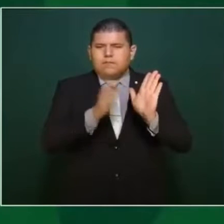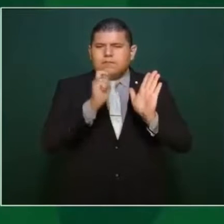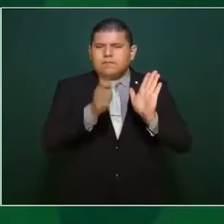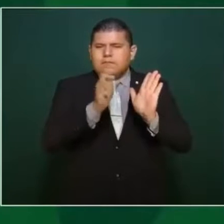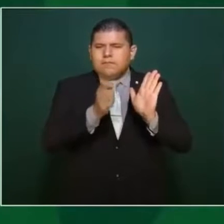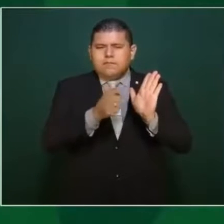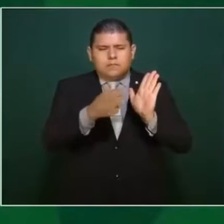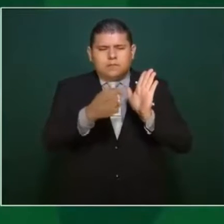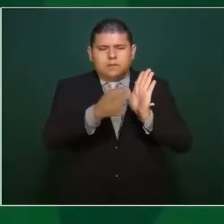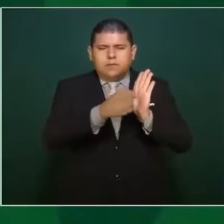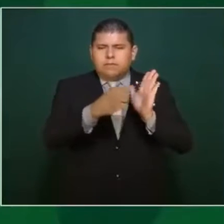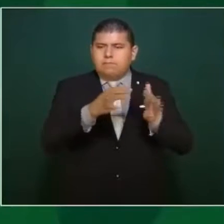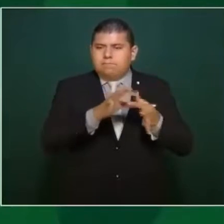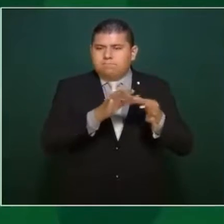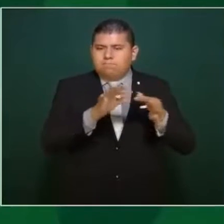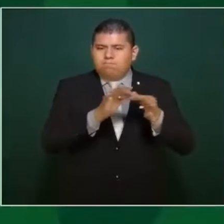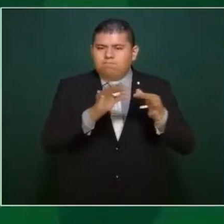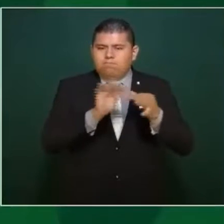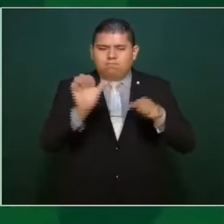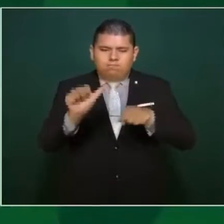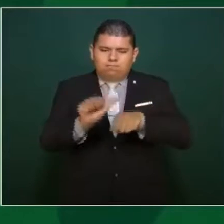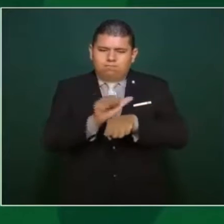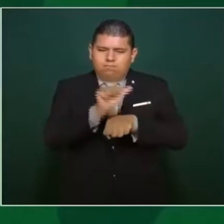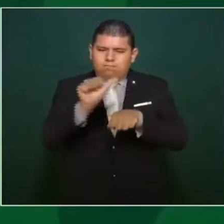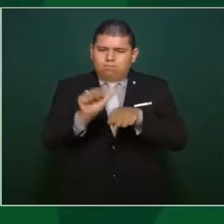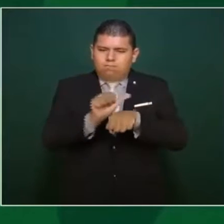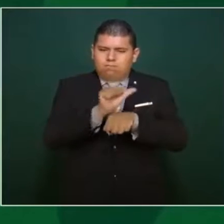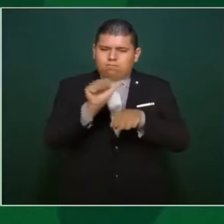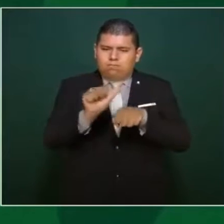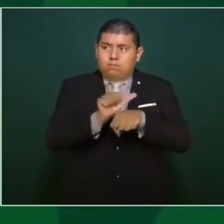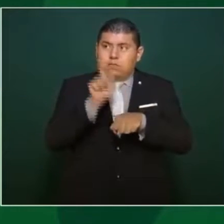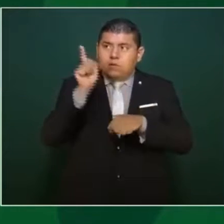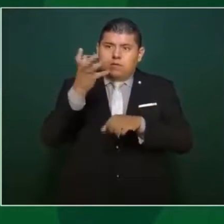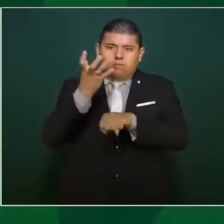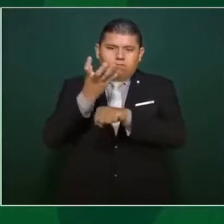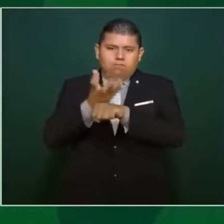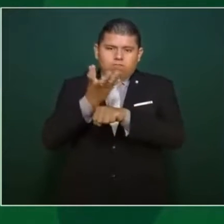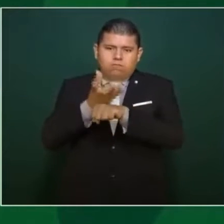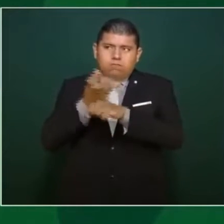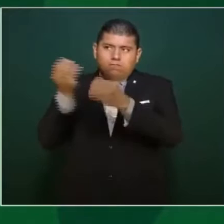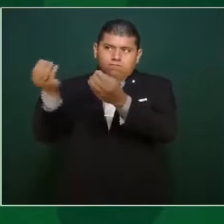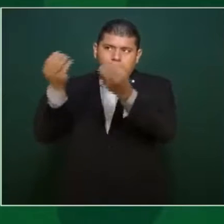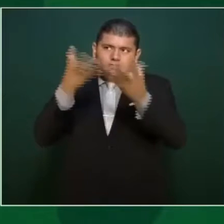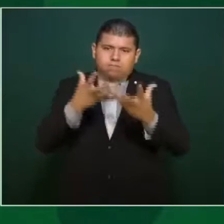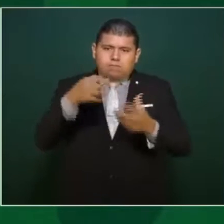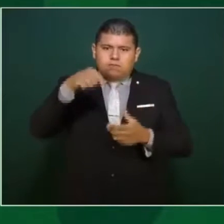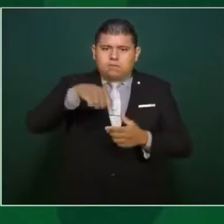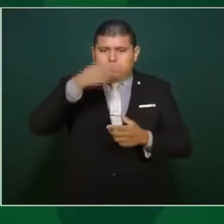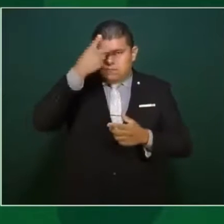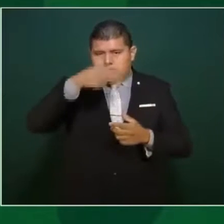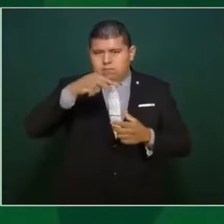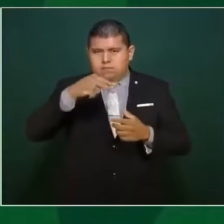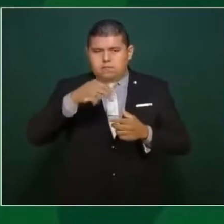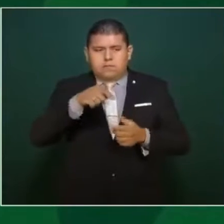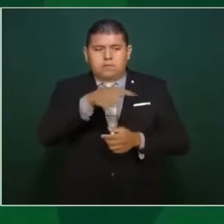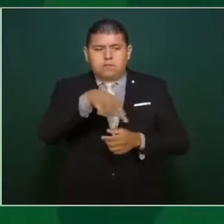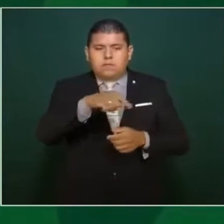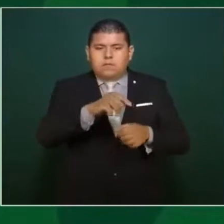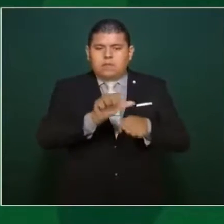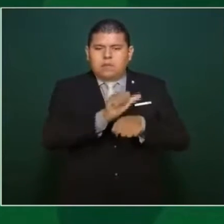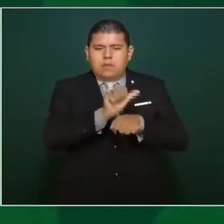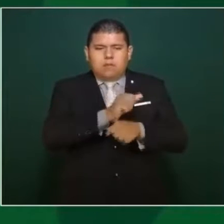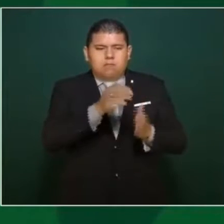regularicen los carros que no tienen papeles, que